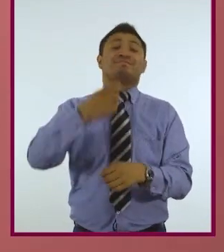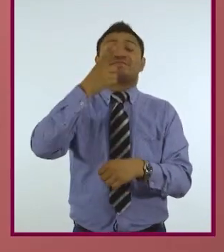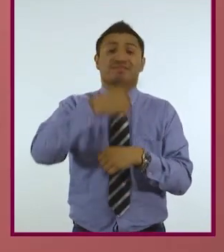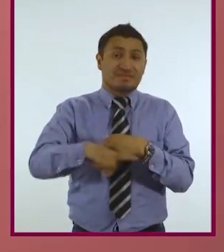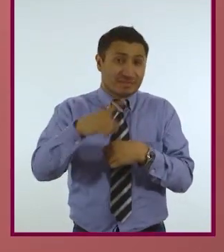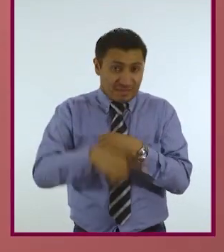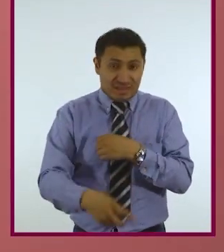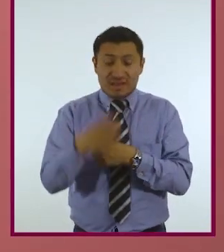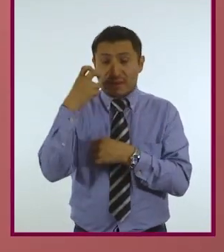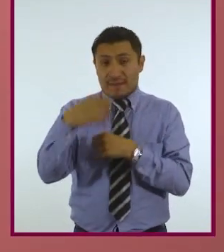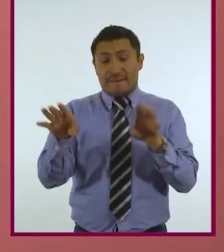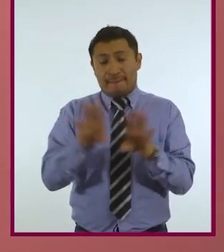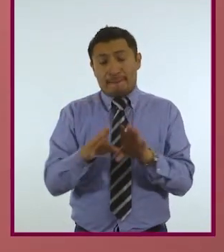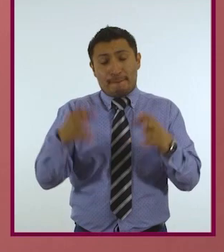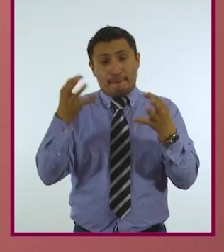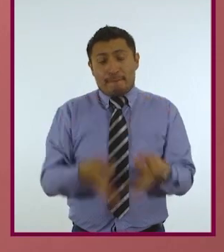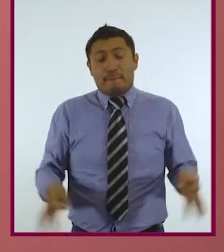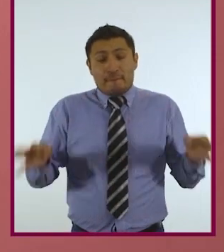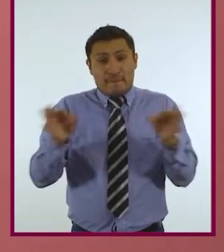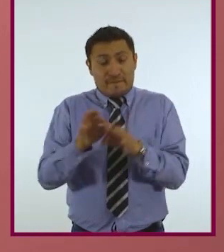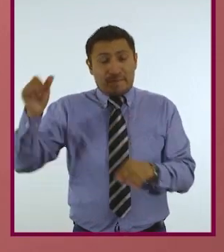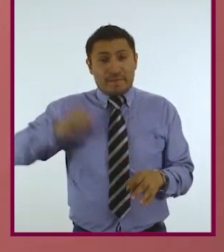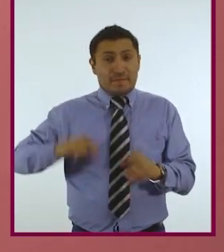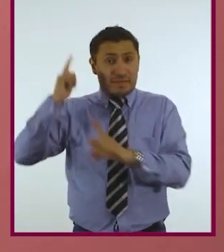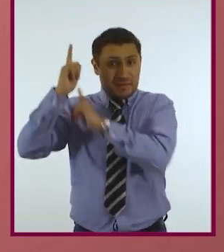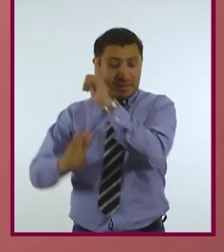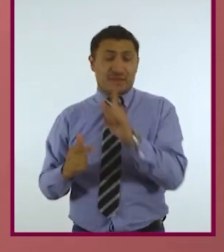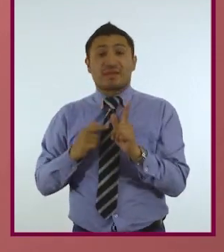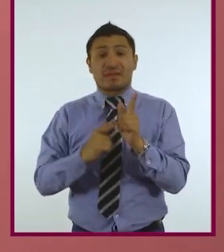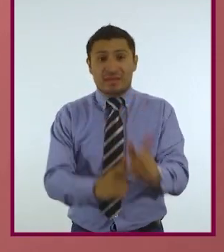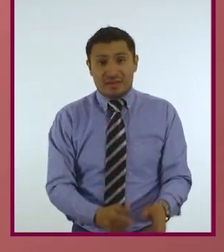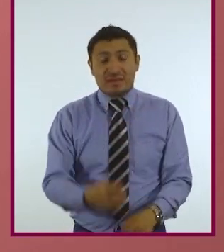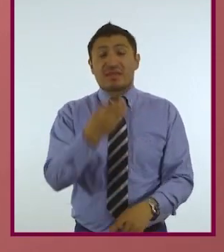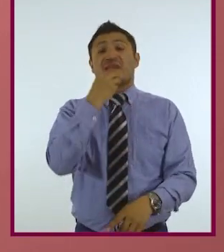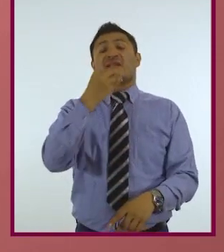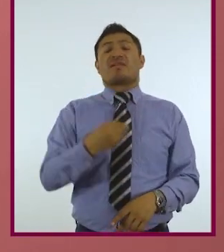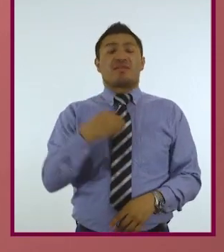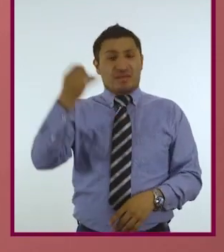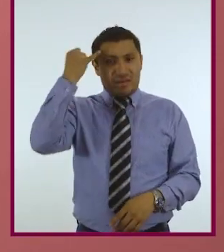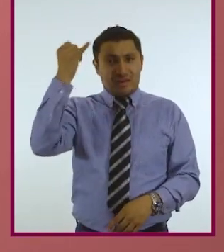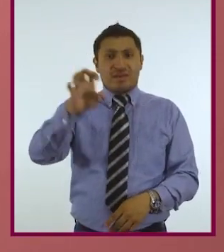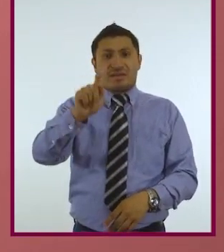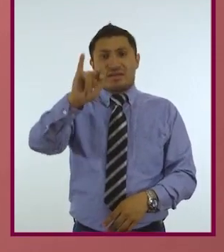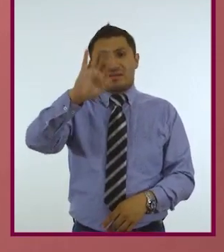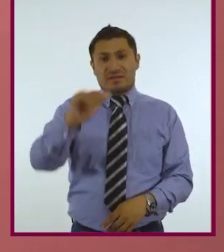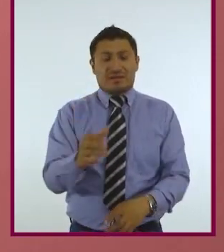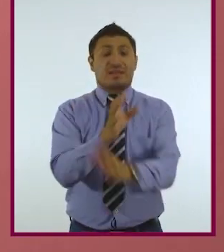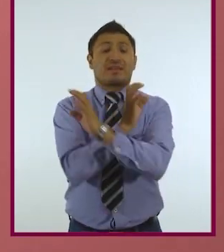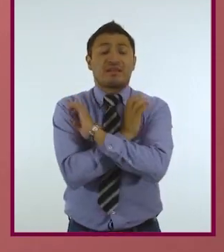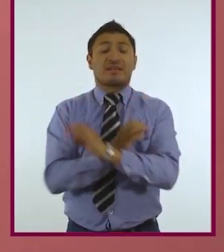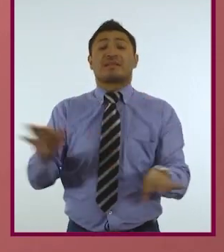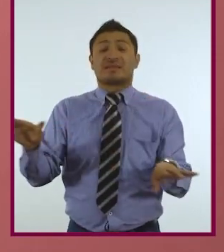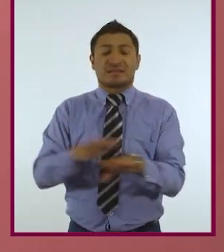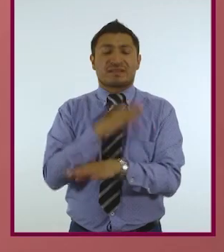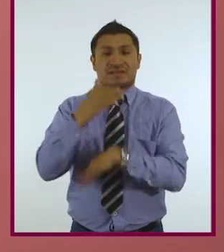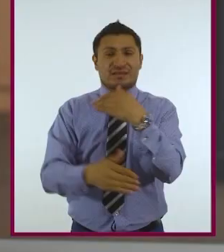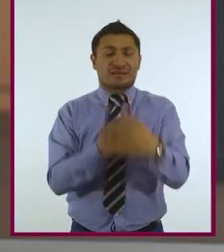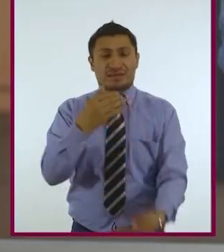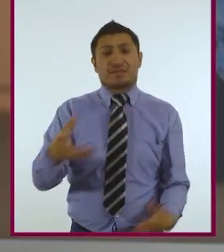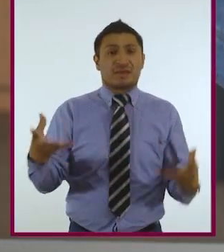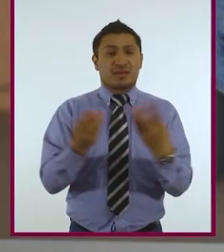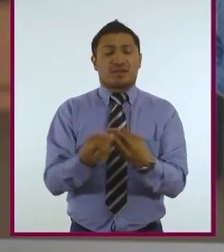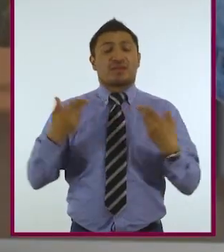principios básicos que sentaron los antiguos griegos se han mantenido, aunque la noción de ética ha evolucionado junto con la humanidad.